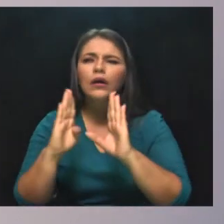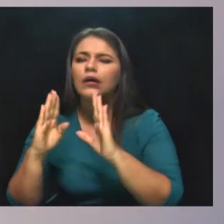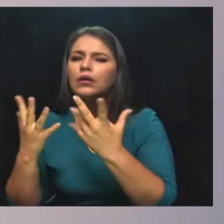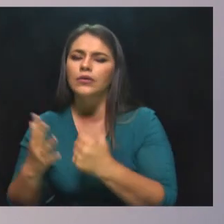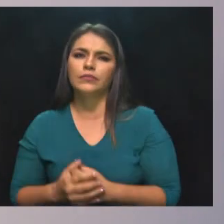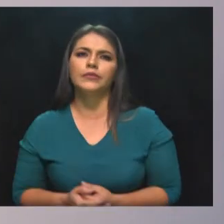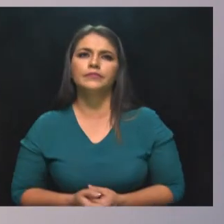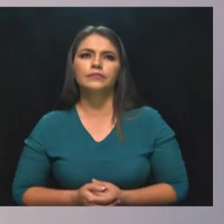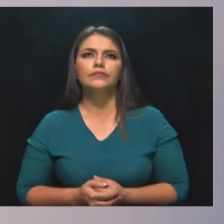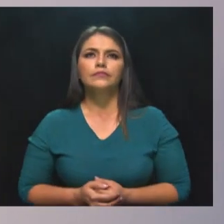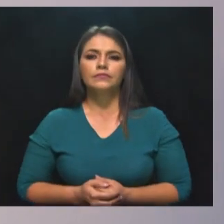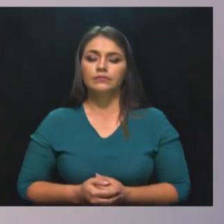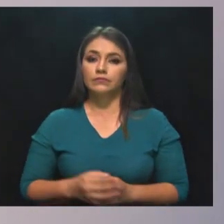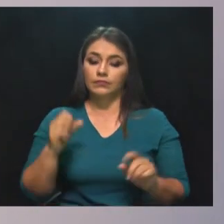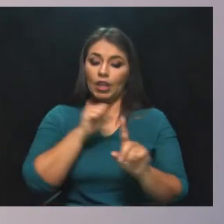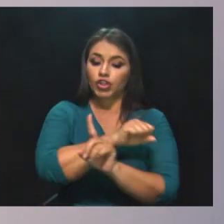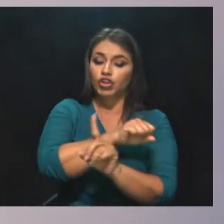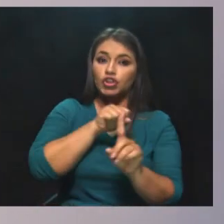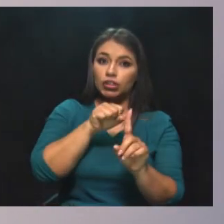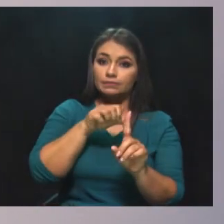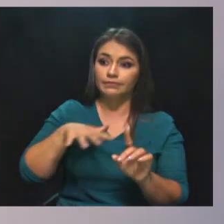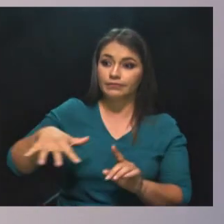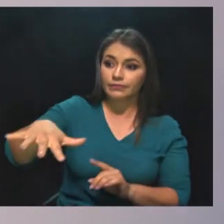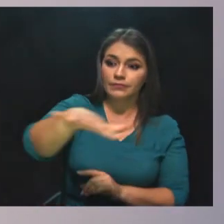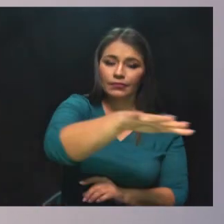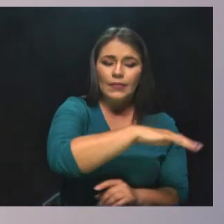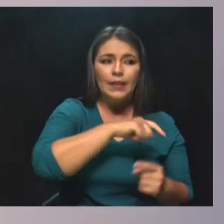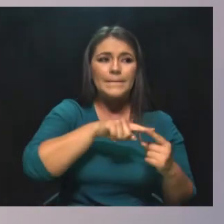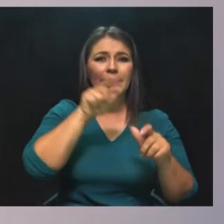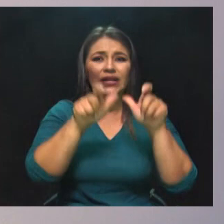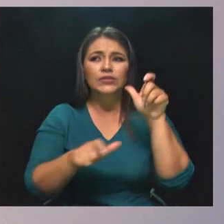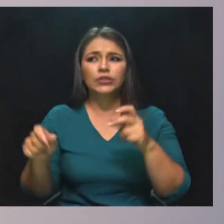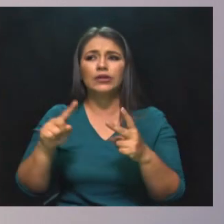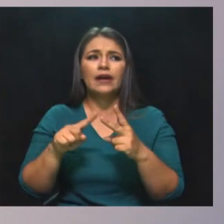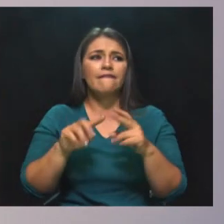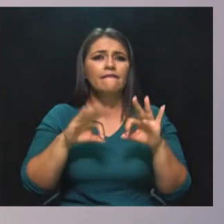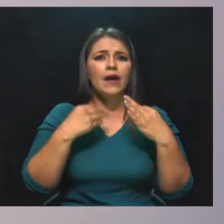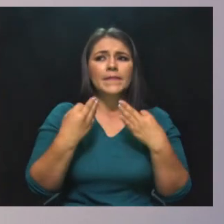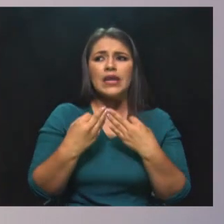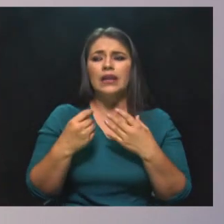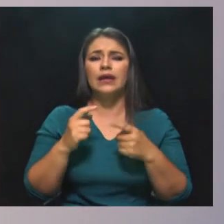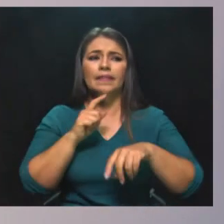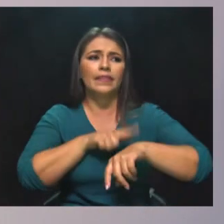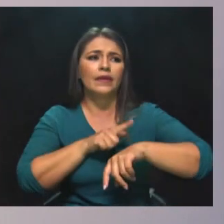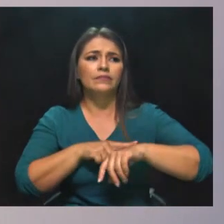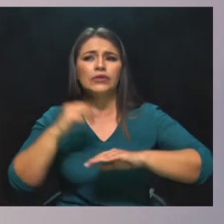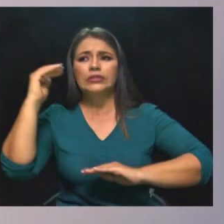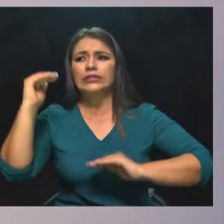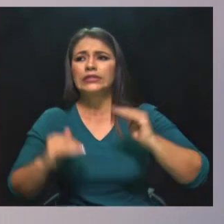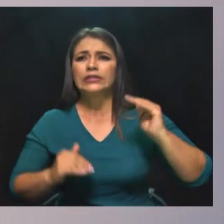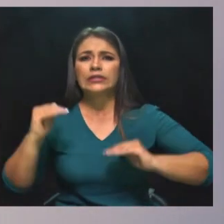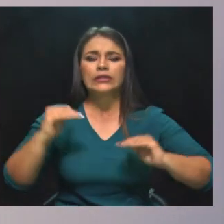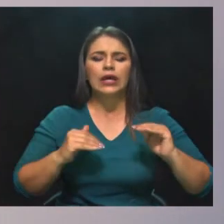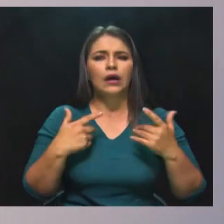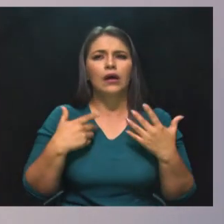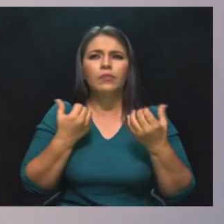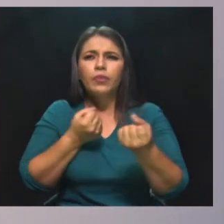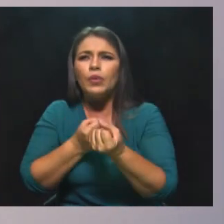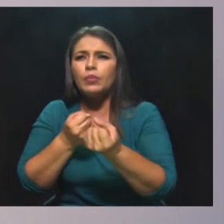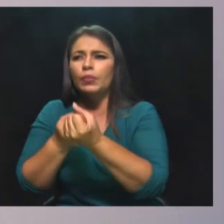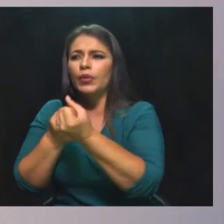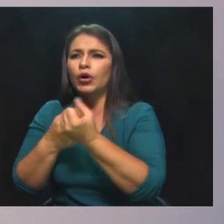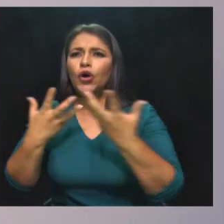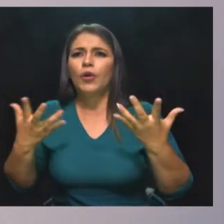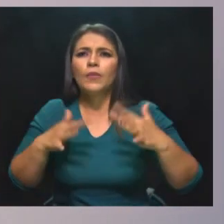social, con asistencia a las familias que tienen menos, con acompañamiento psicológico en compañía desde todos los